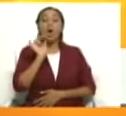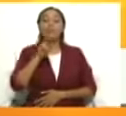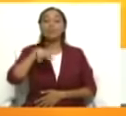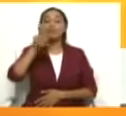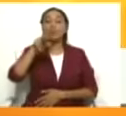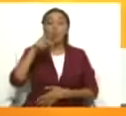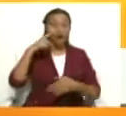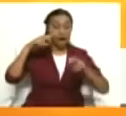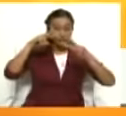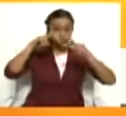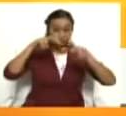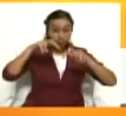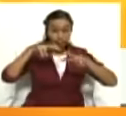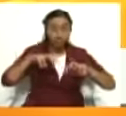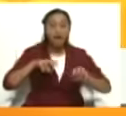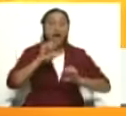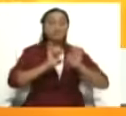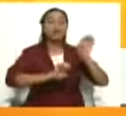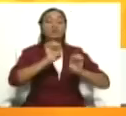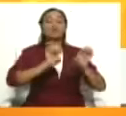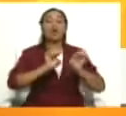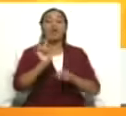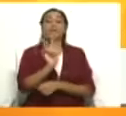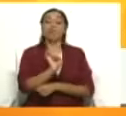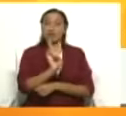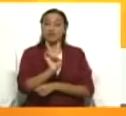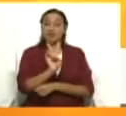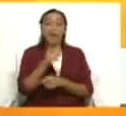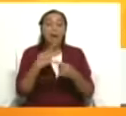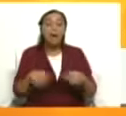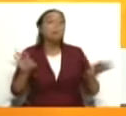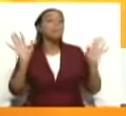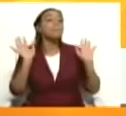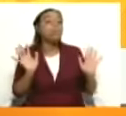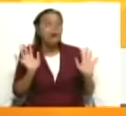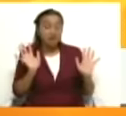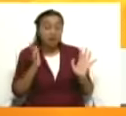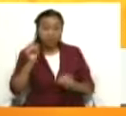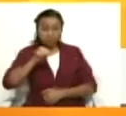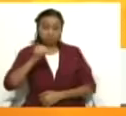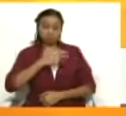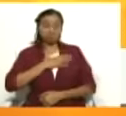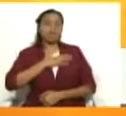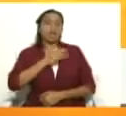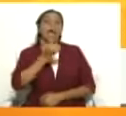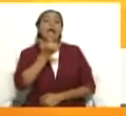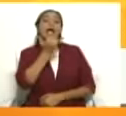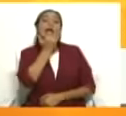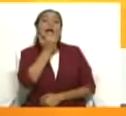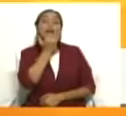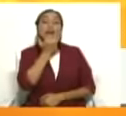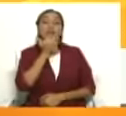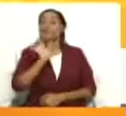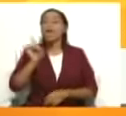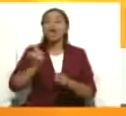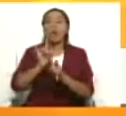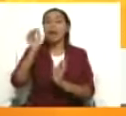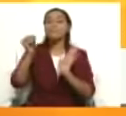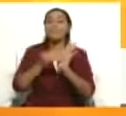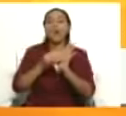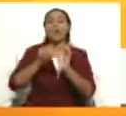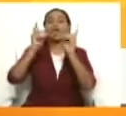la información aportada por Venezuela, pero que a pesar de ello, de que se había equivocado, decidieron desestimar la apelación de Venezuela.